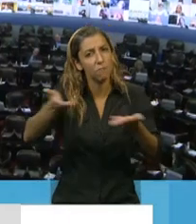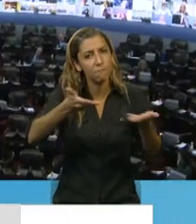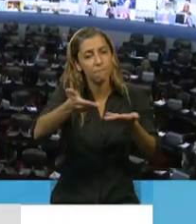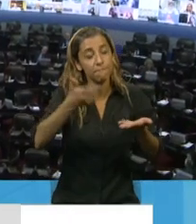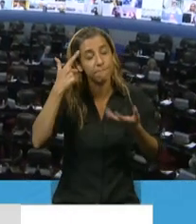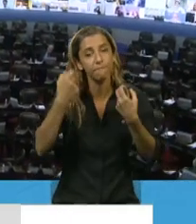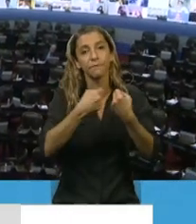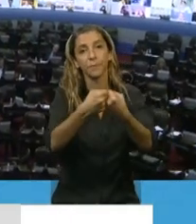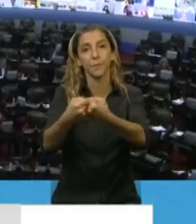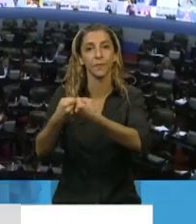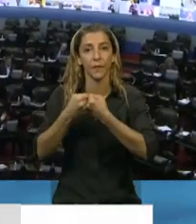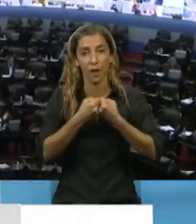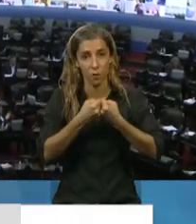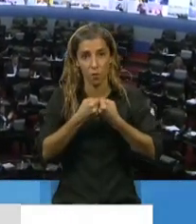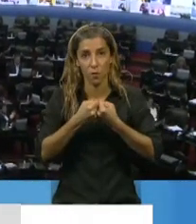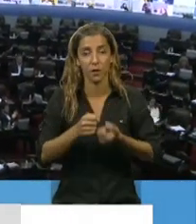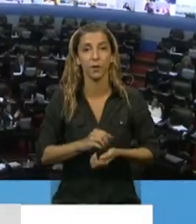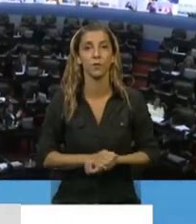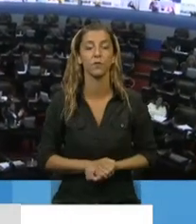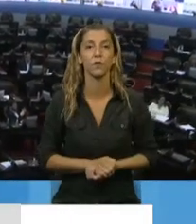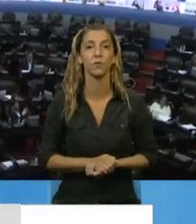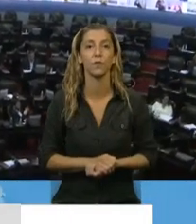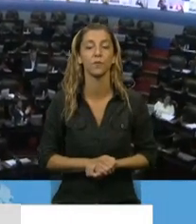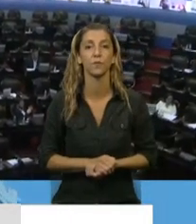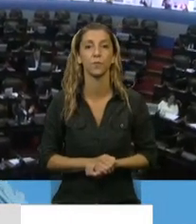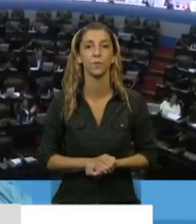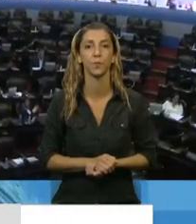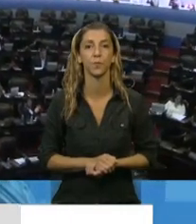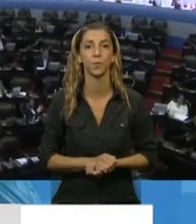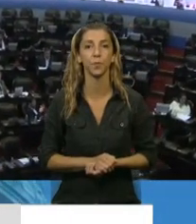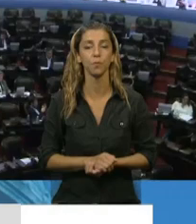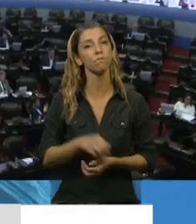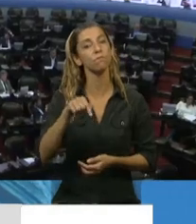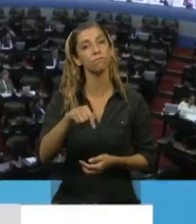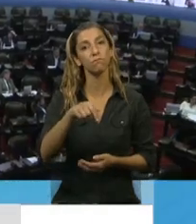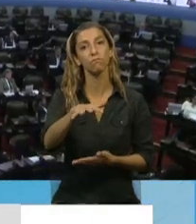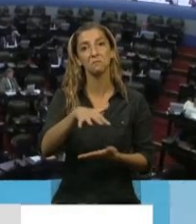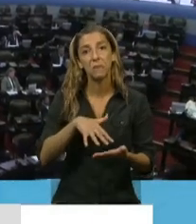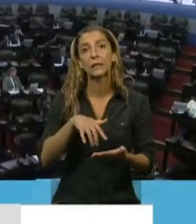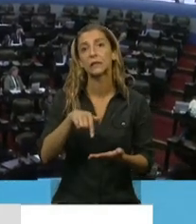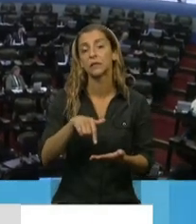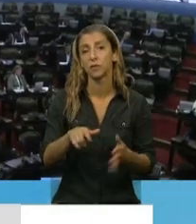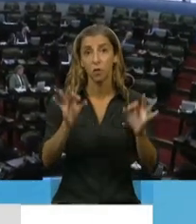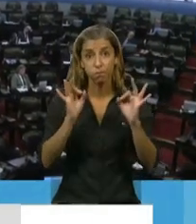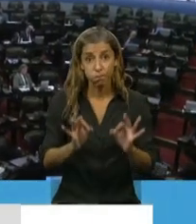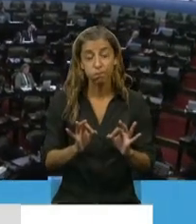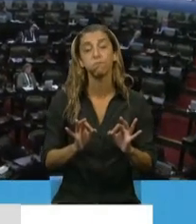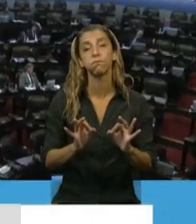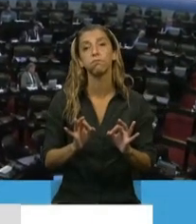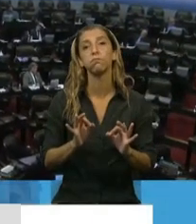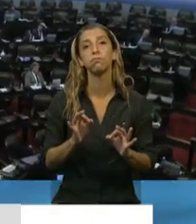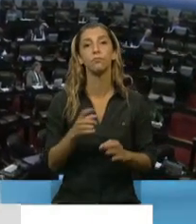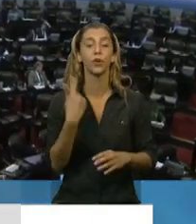de este plenario. y venimos a solicitar el acompañamiento